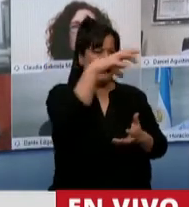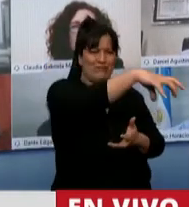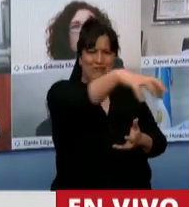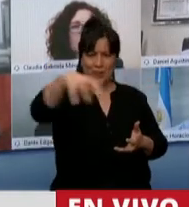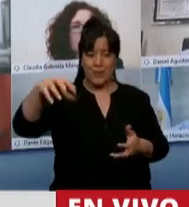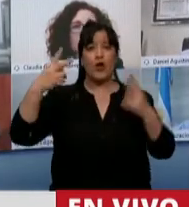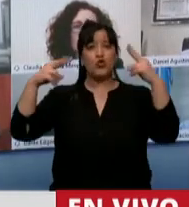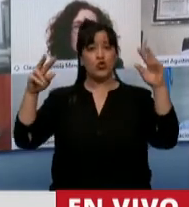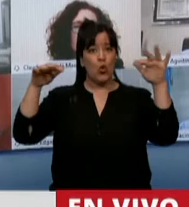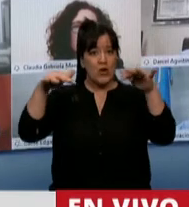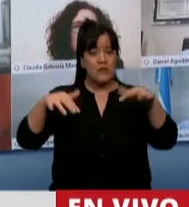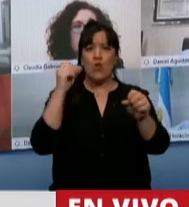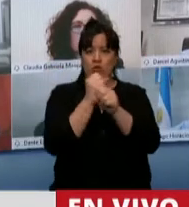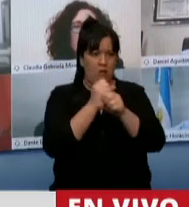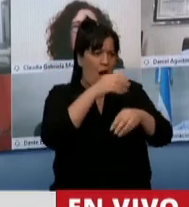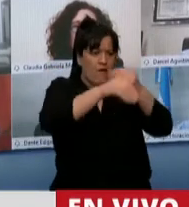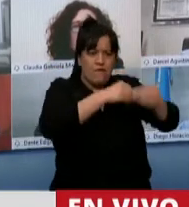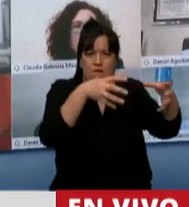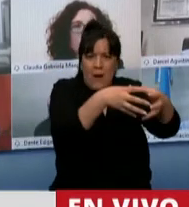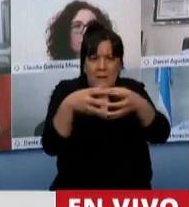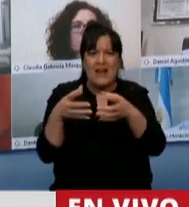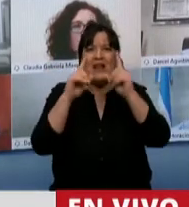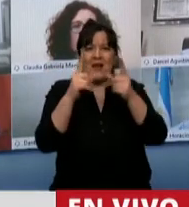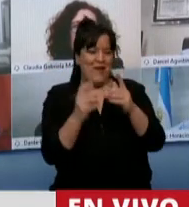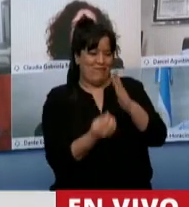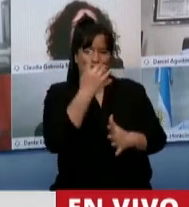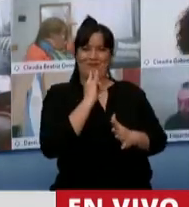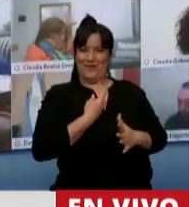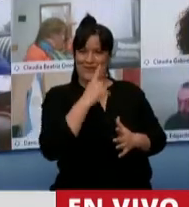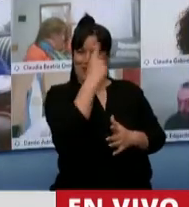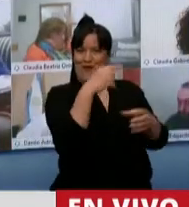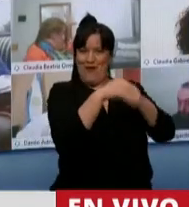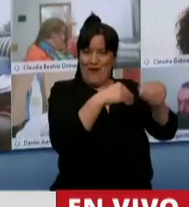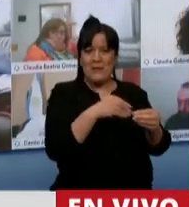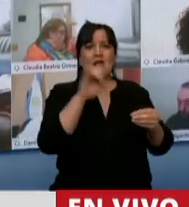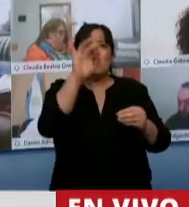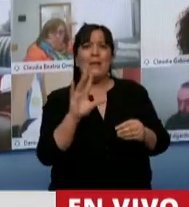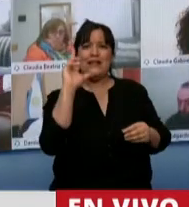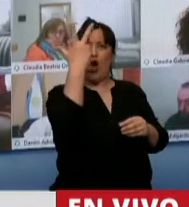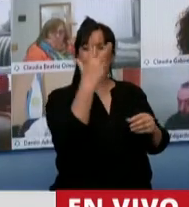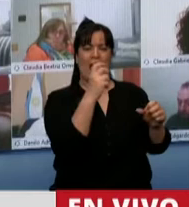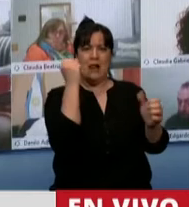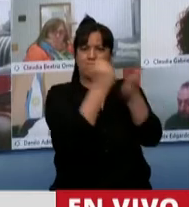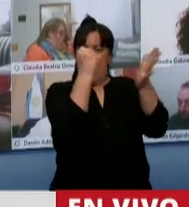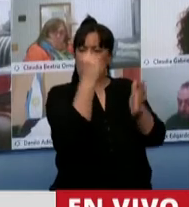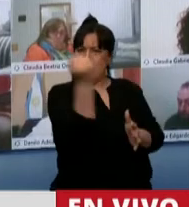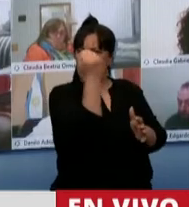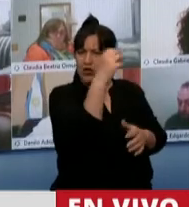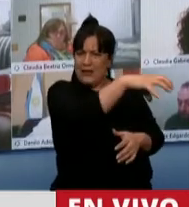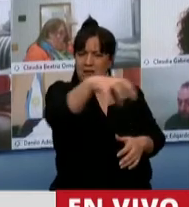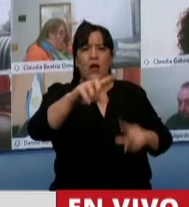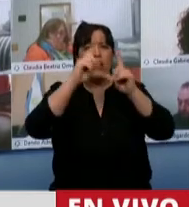trabajan muchas familias, hay muchos emprendimientos familiares, no solo grandes cadenas hoteleras sino también muchos